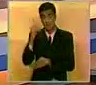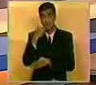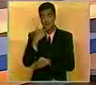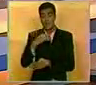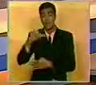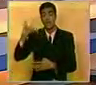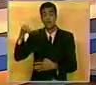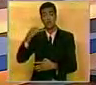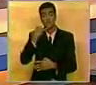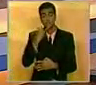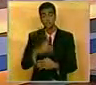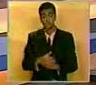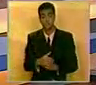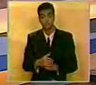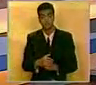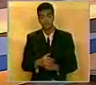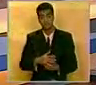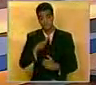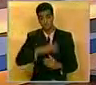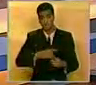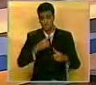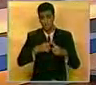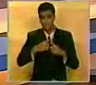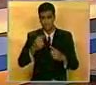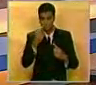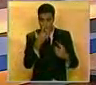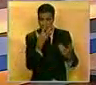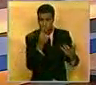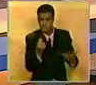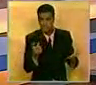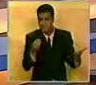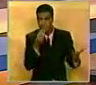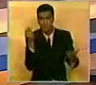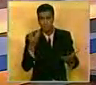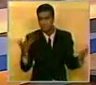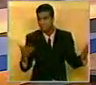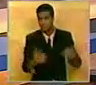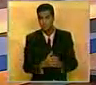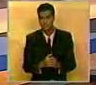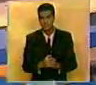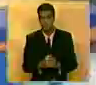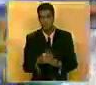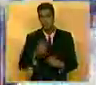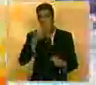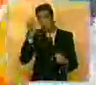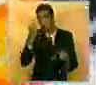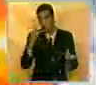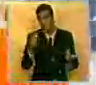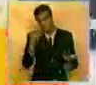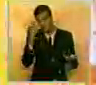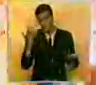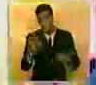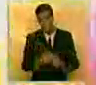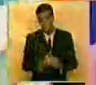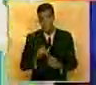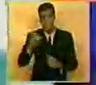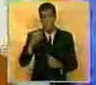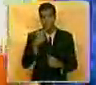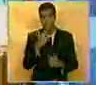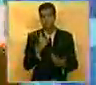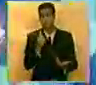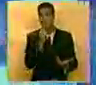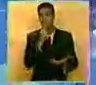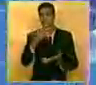compañero Jesús Marín. ¿Estará en alguna otra base para que tú entiendas cómo es la cosa? Primera, Solo fue que se me olvidó, yo no era que no sabía. Jesús, ¿quién gana hoy?